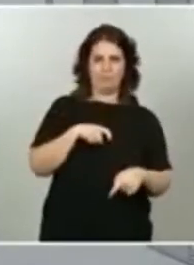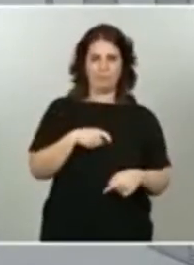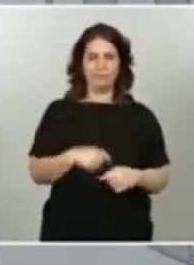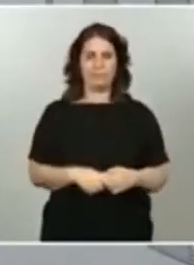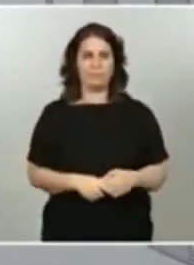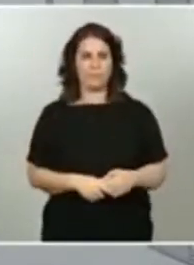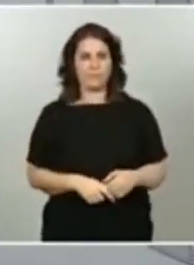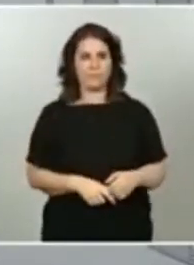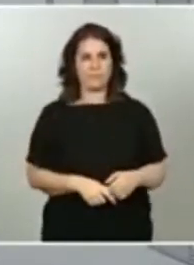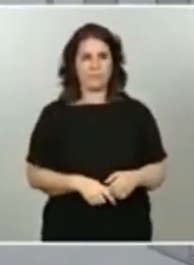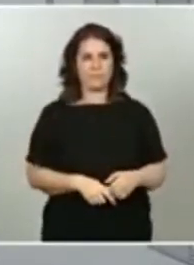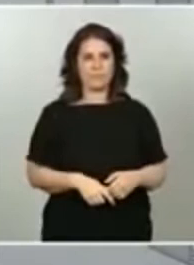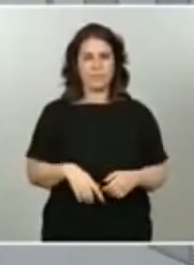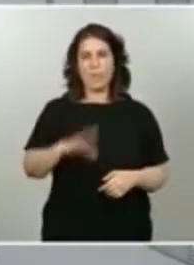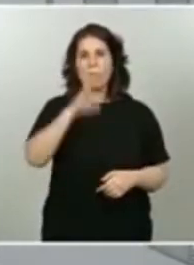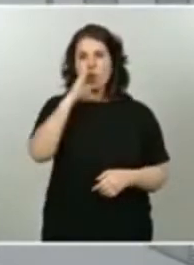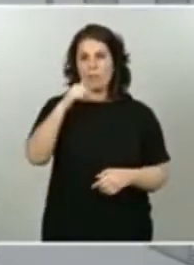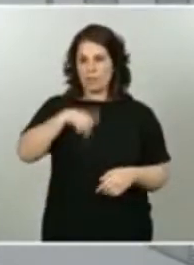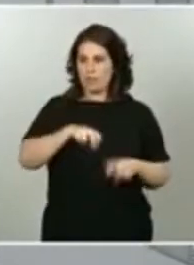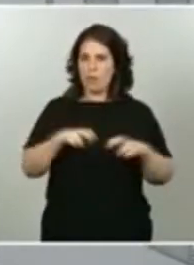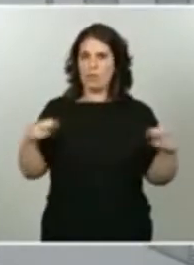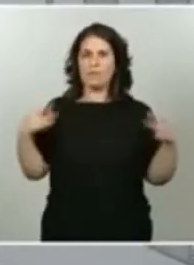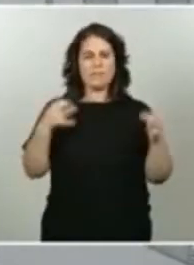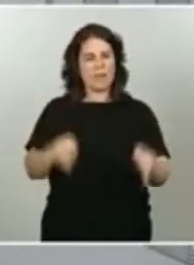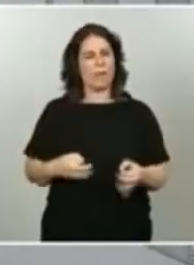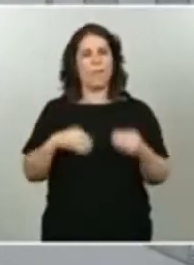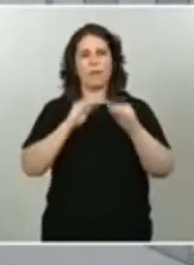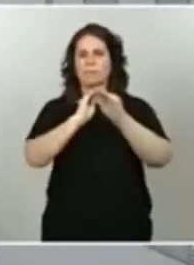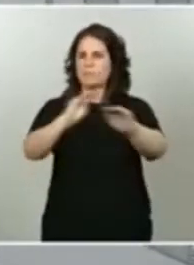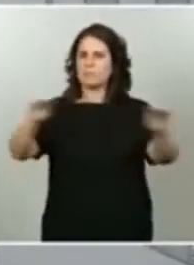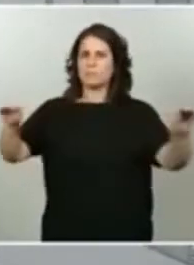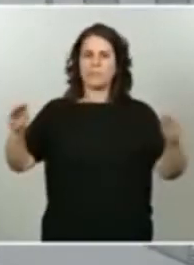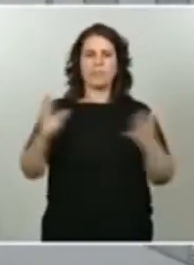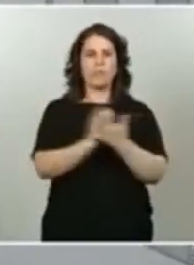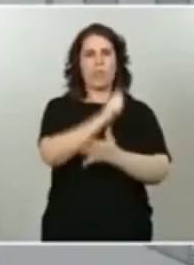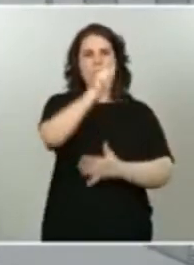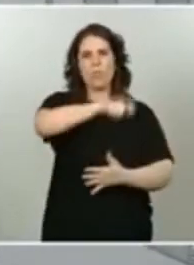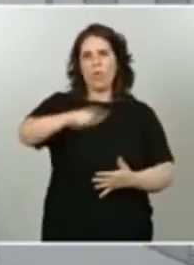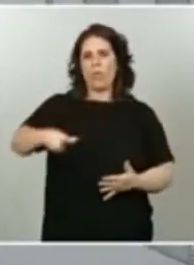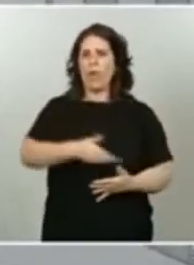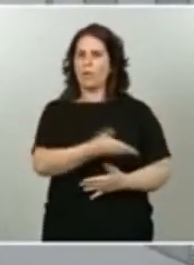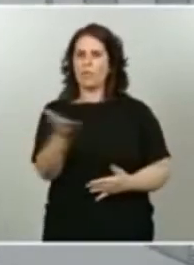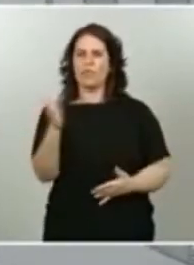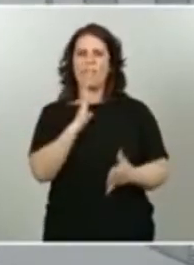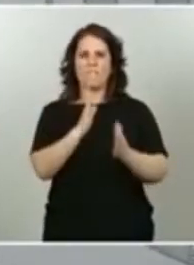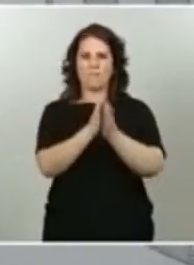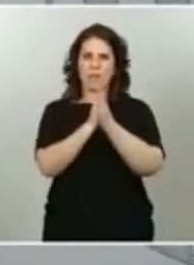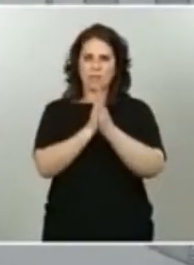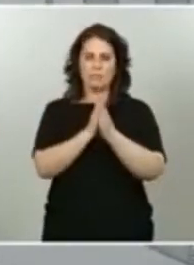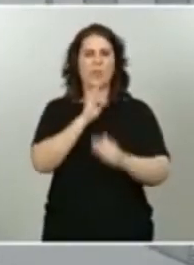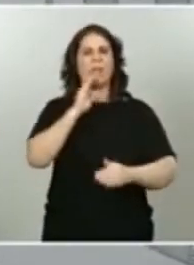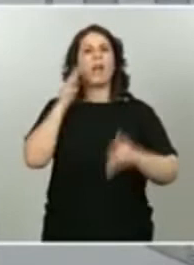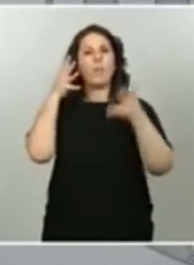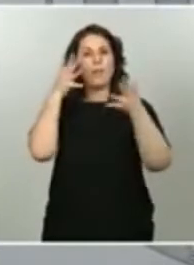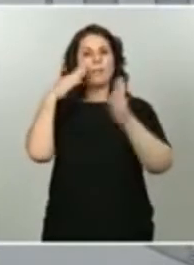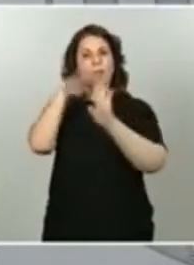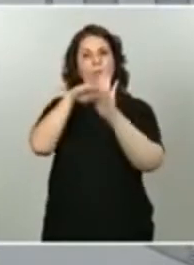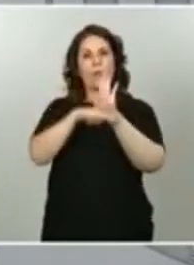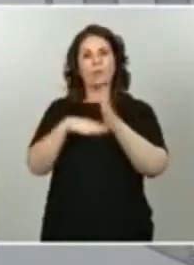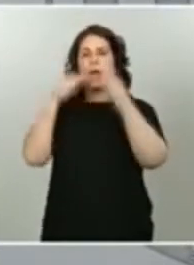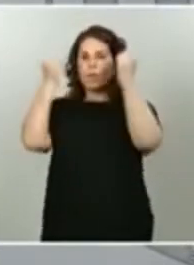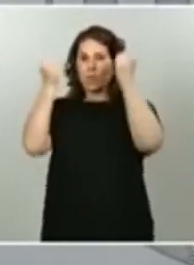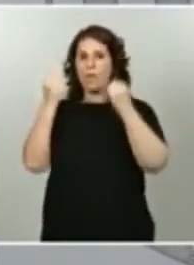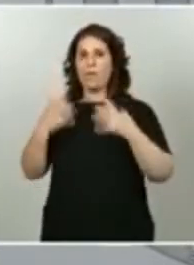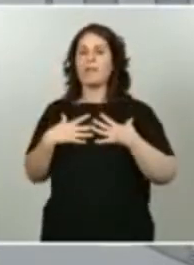como siempre desde esta mesa, un llamamiento a toda la ciudadanía para seguir estas recomendaciones de las autoridades sanitarias,